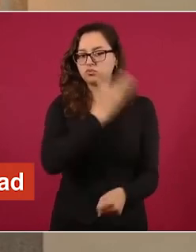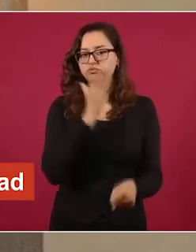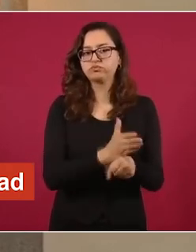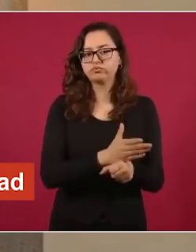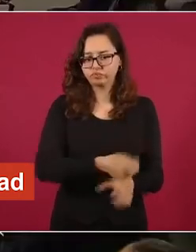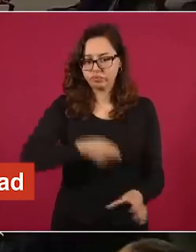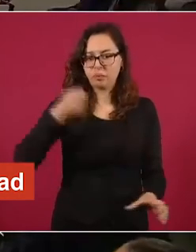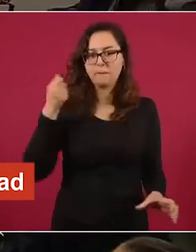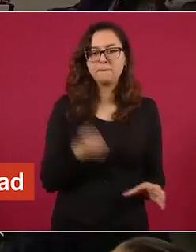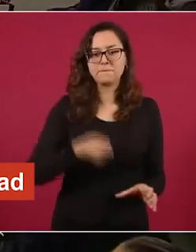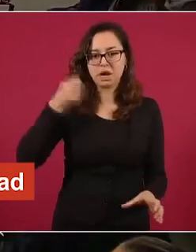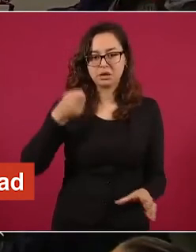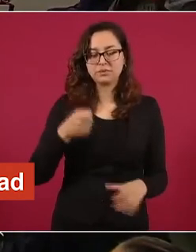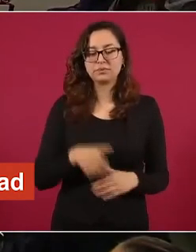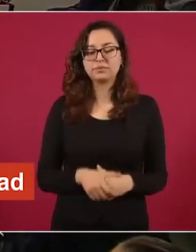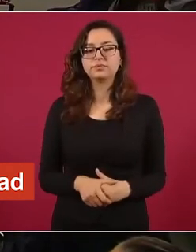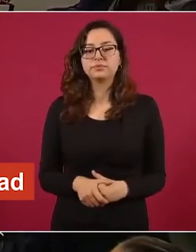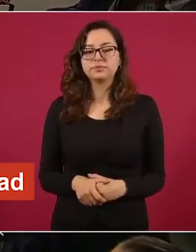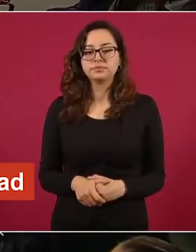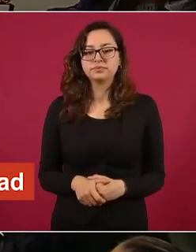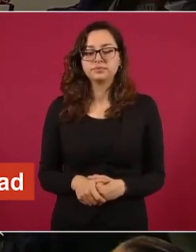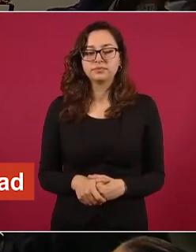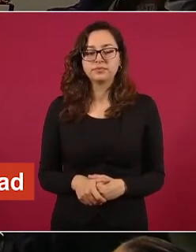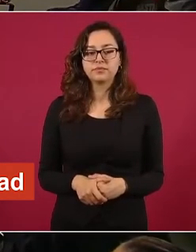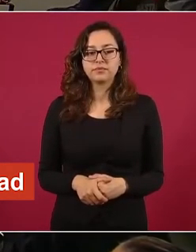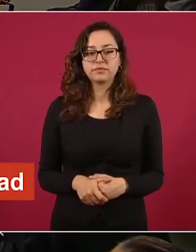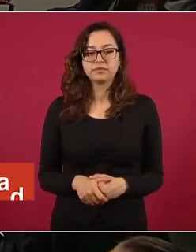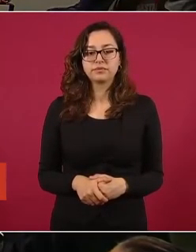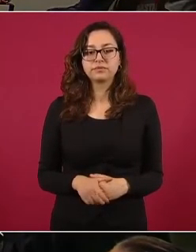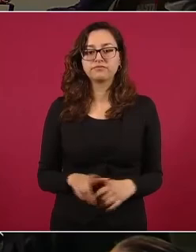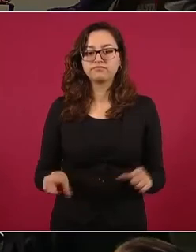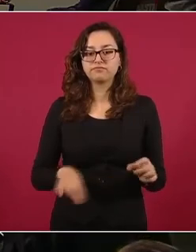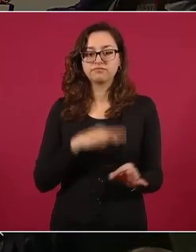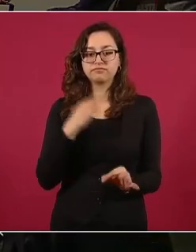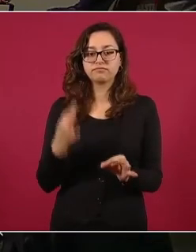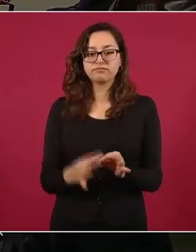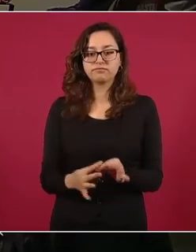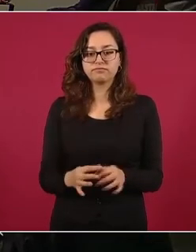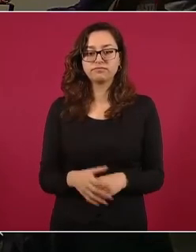los autores intelectuales y materiales de estos hechos. Sería cuanto.